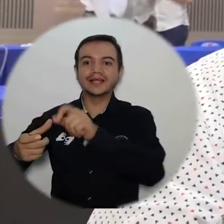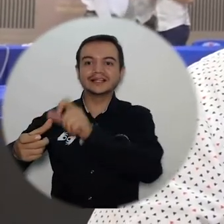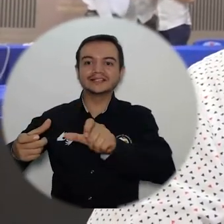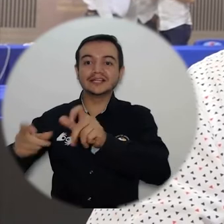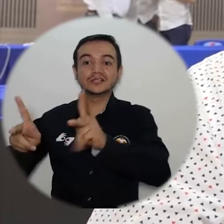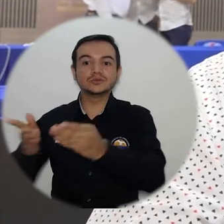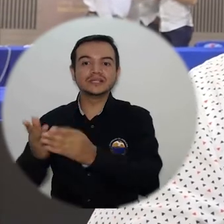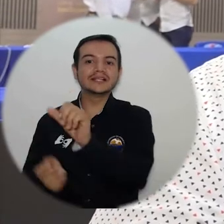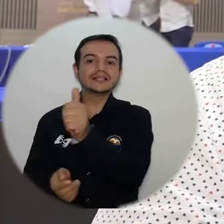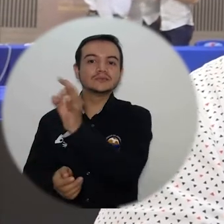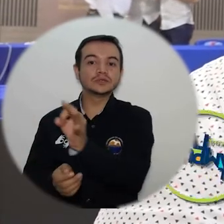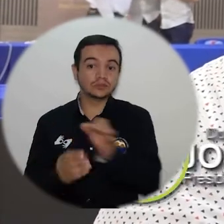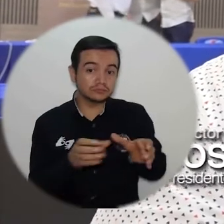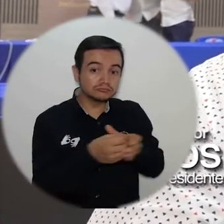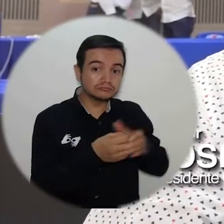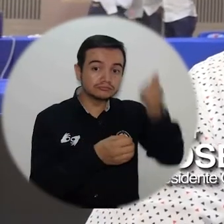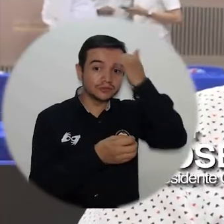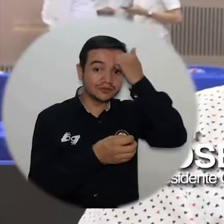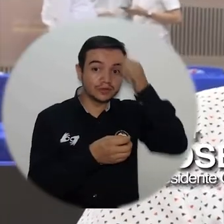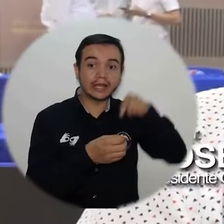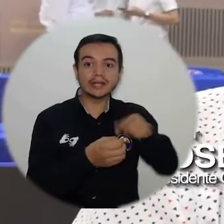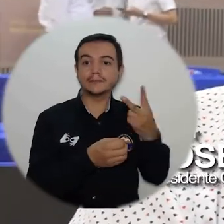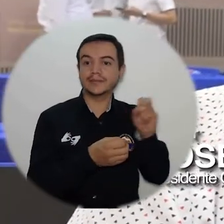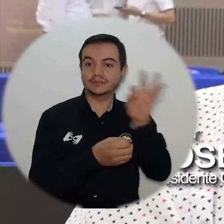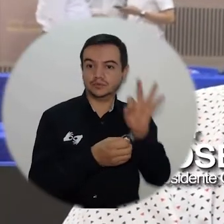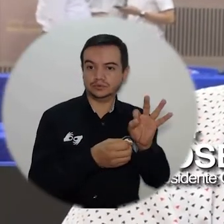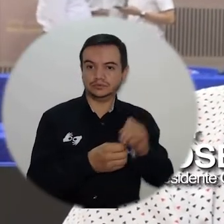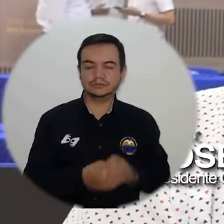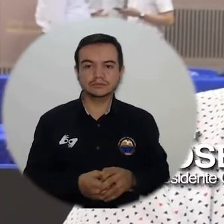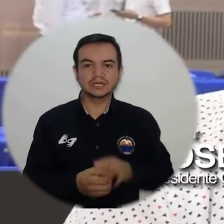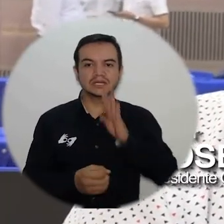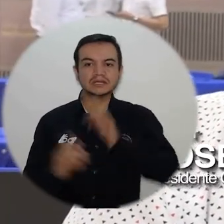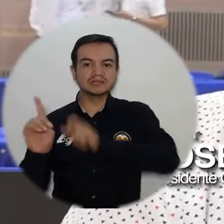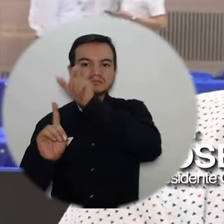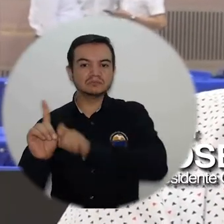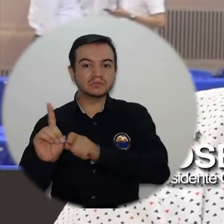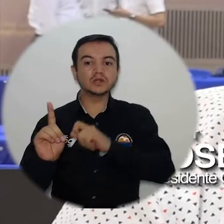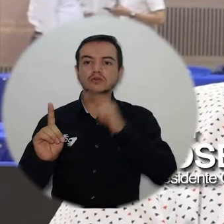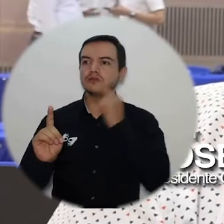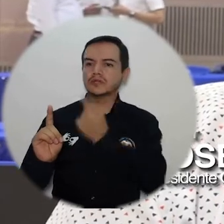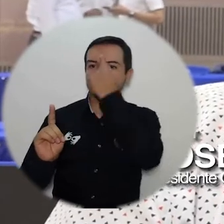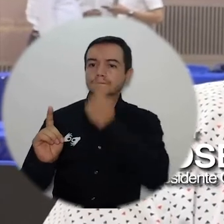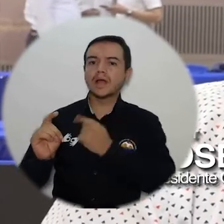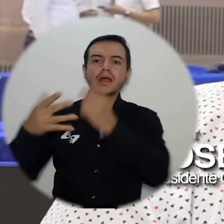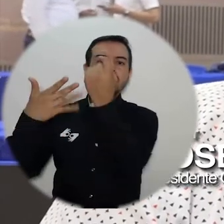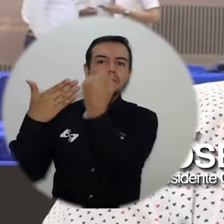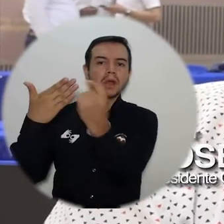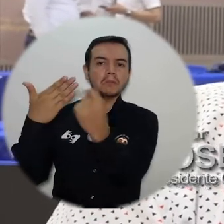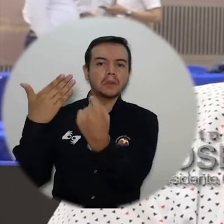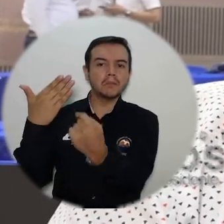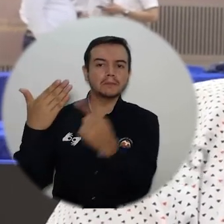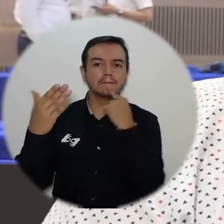estudiantes y un 20% de los docentes. El candidato que llena ese requisito para poder ser incluido en la terna